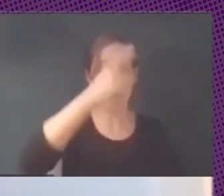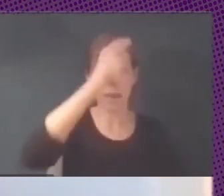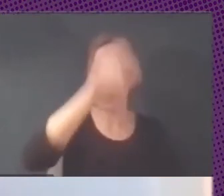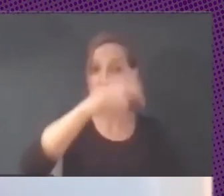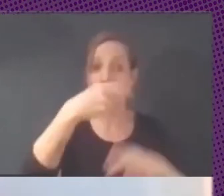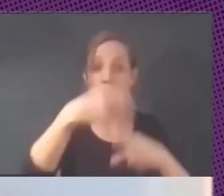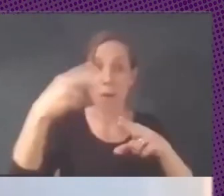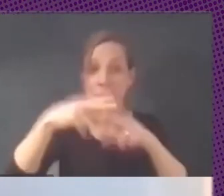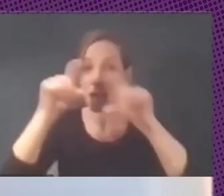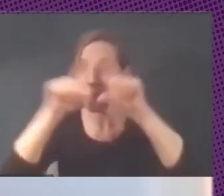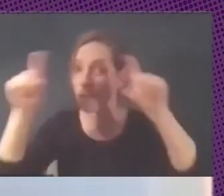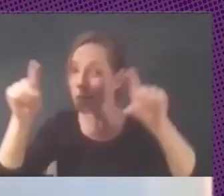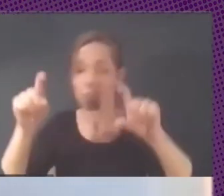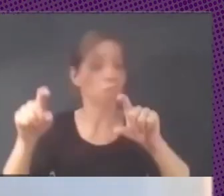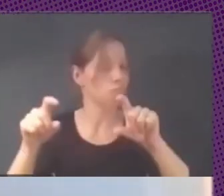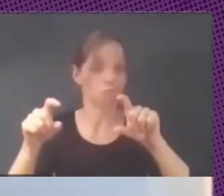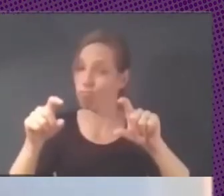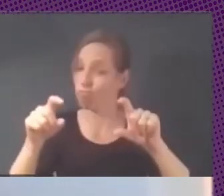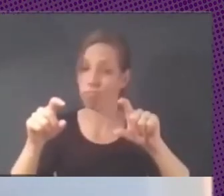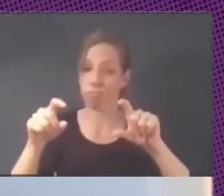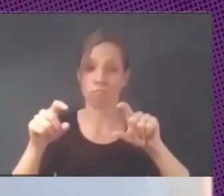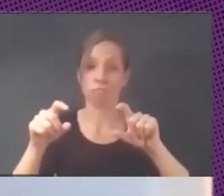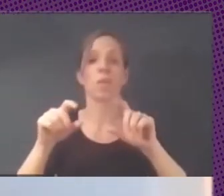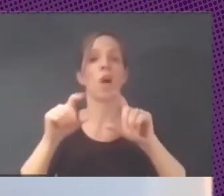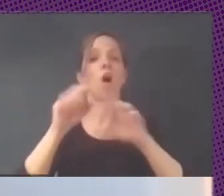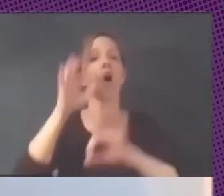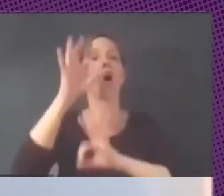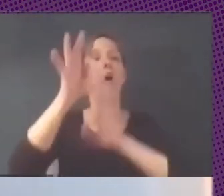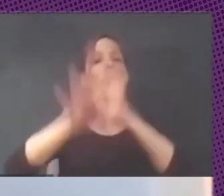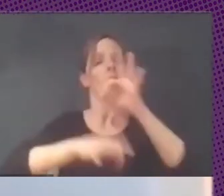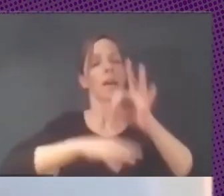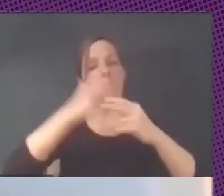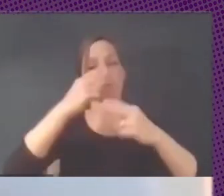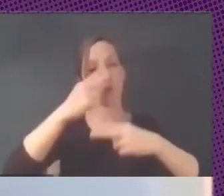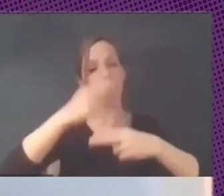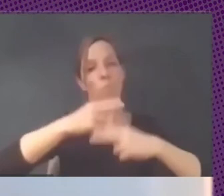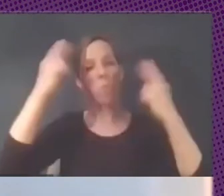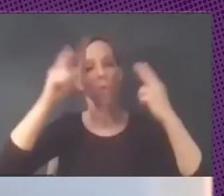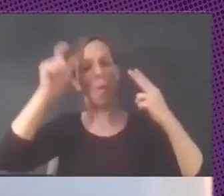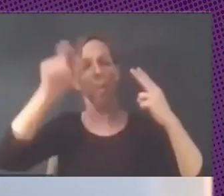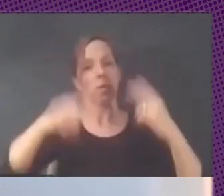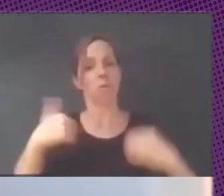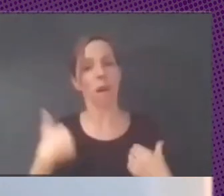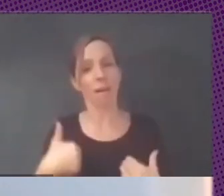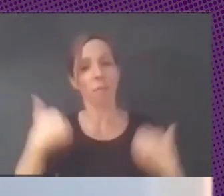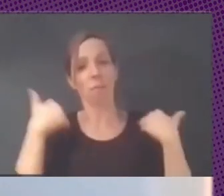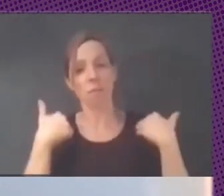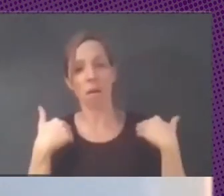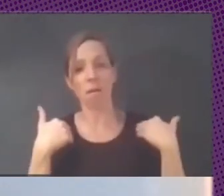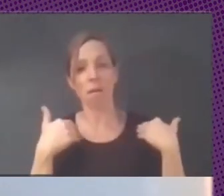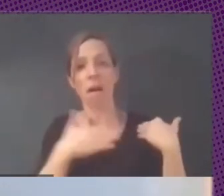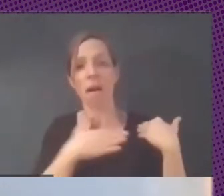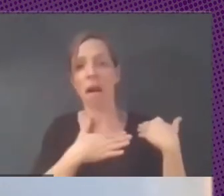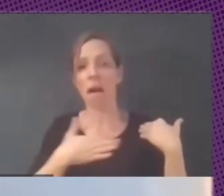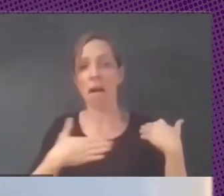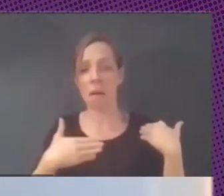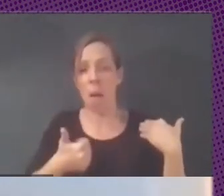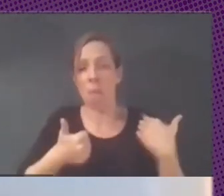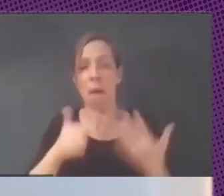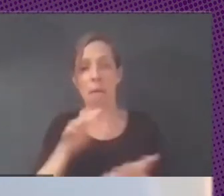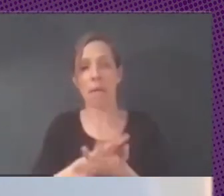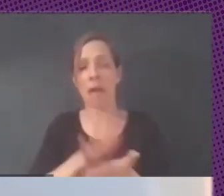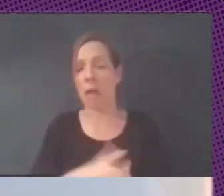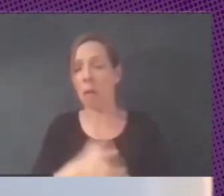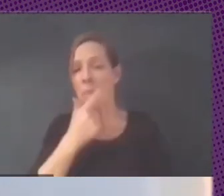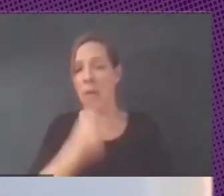empresas no son los gerentes de los organismos públicos que no se quieren complicar ¿sí? entonces es mucho más fácil contratar una